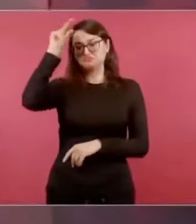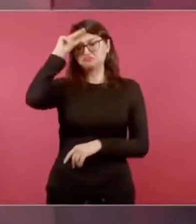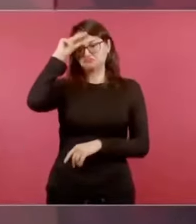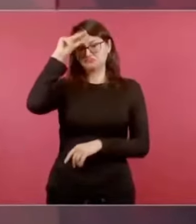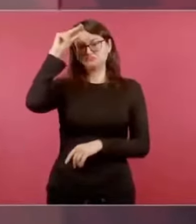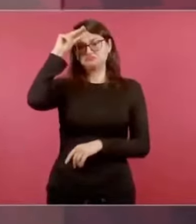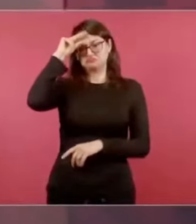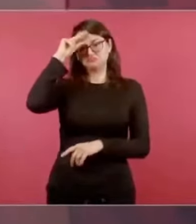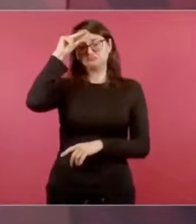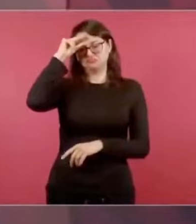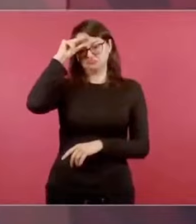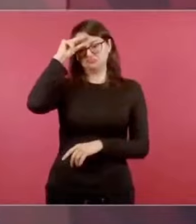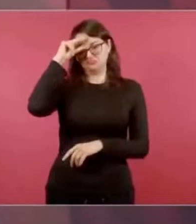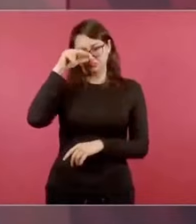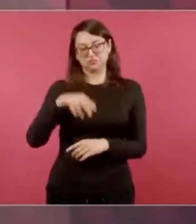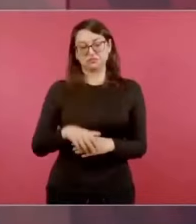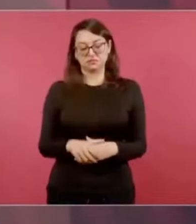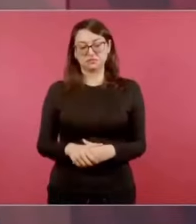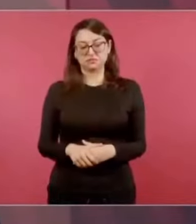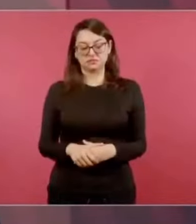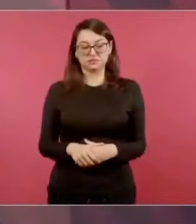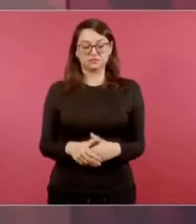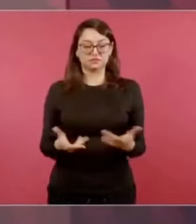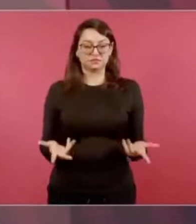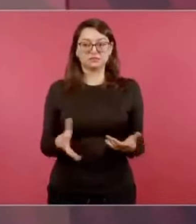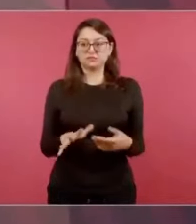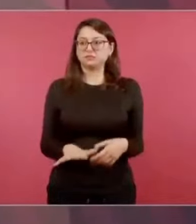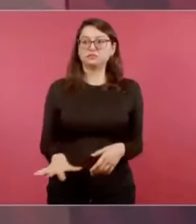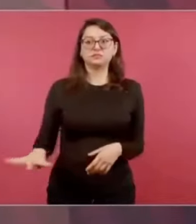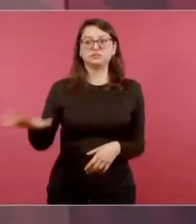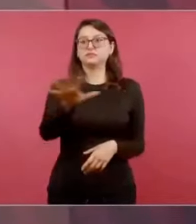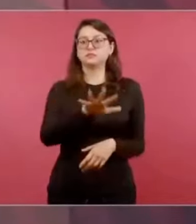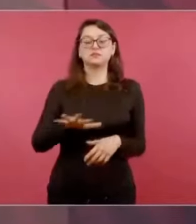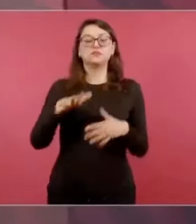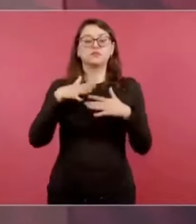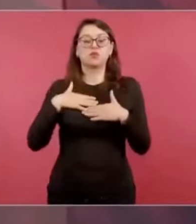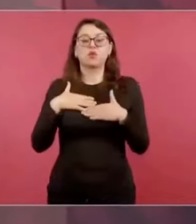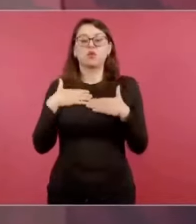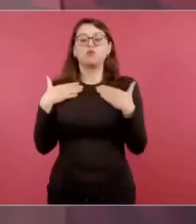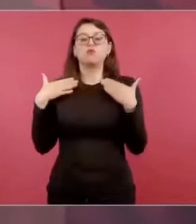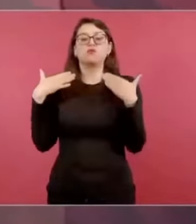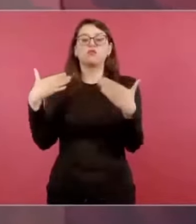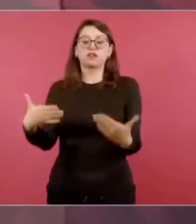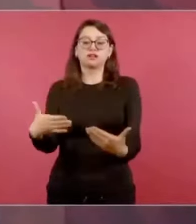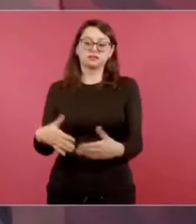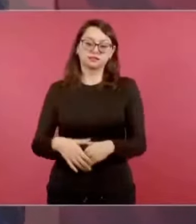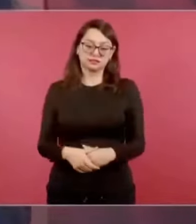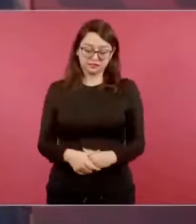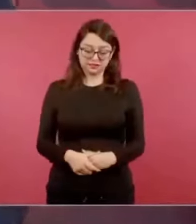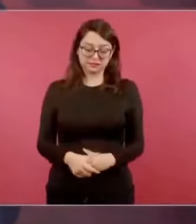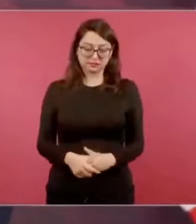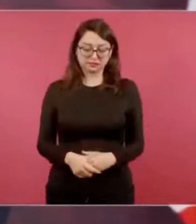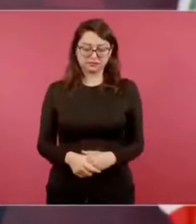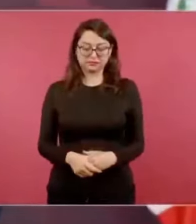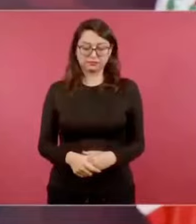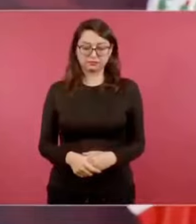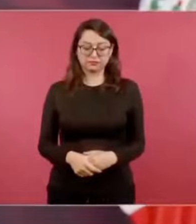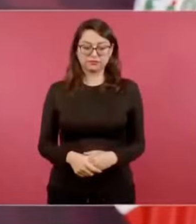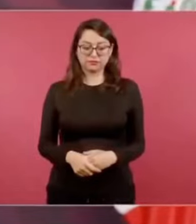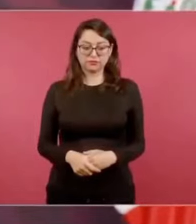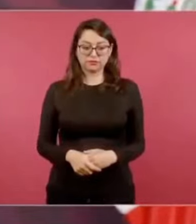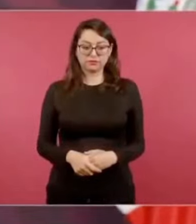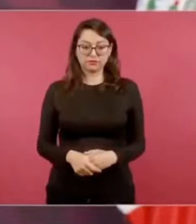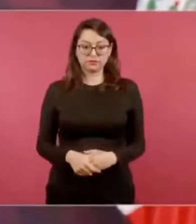y tenerle confianza al pueblo. Y sí, sobre todo